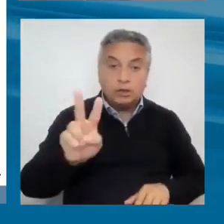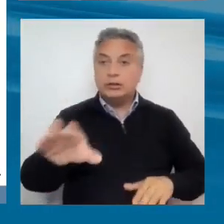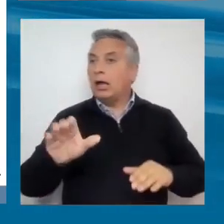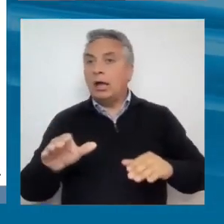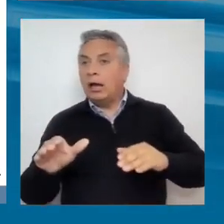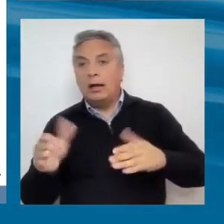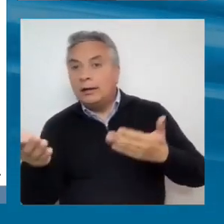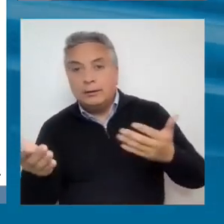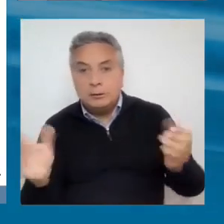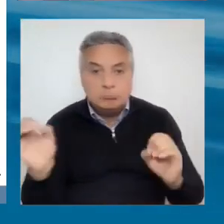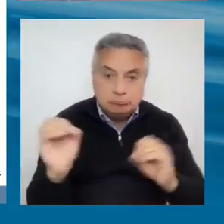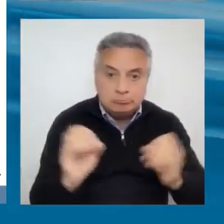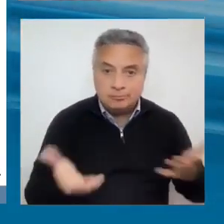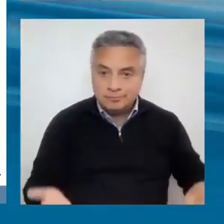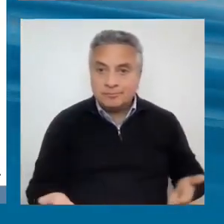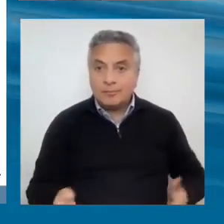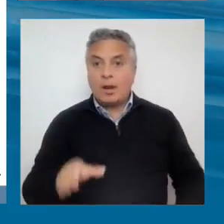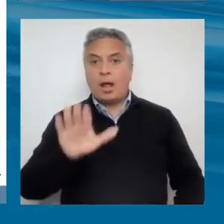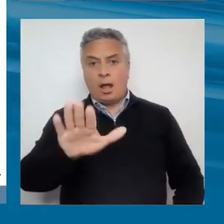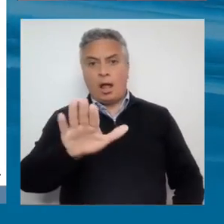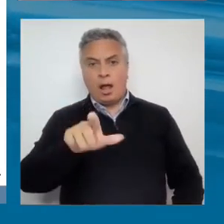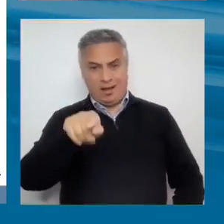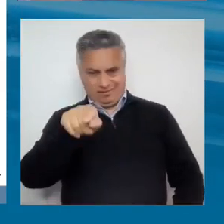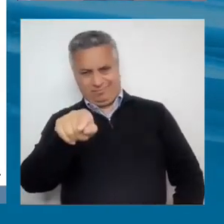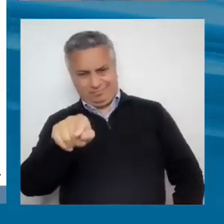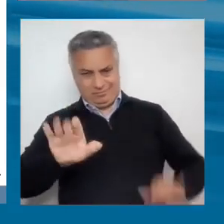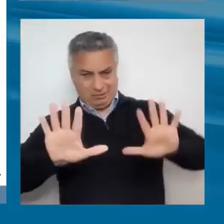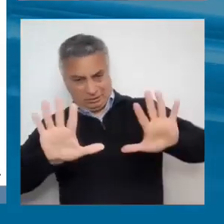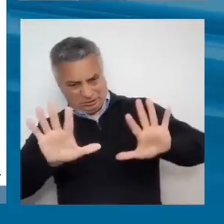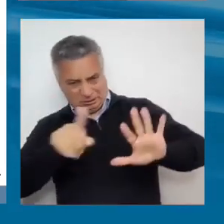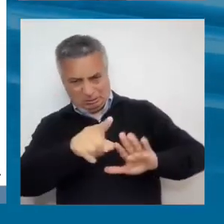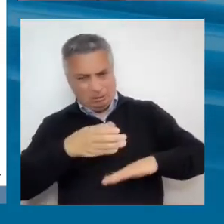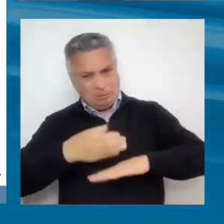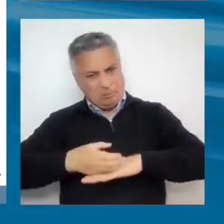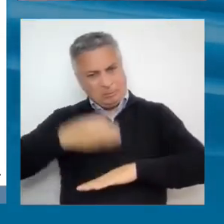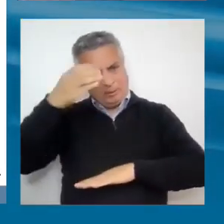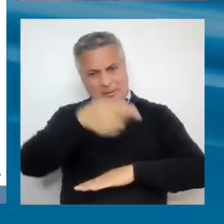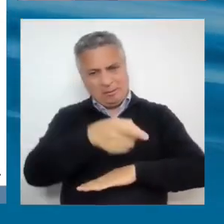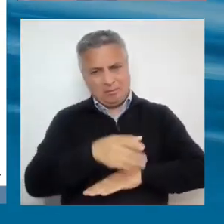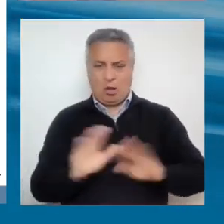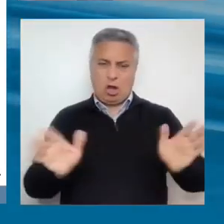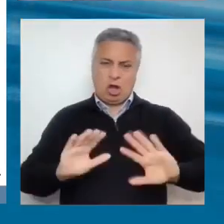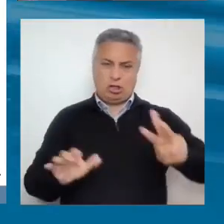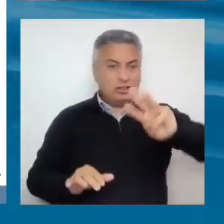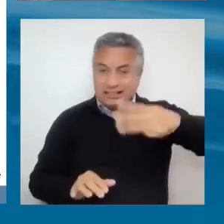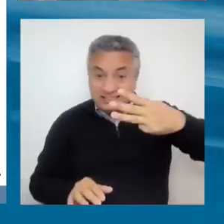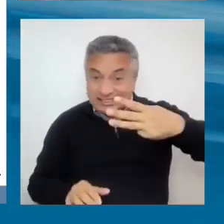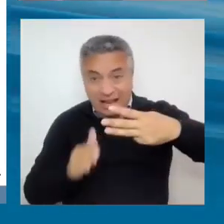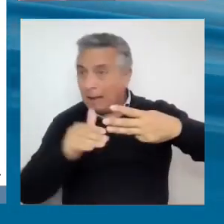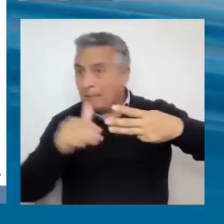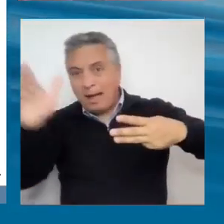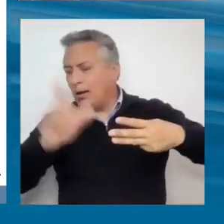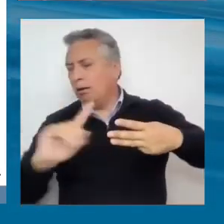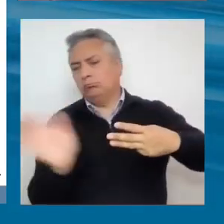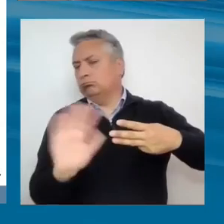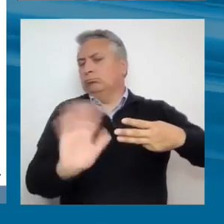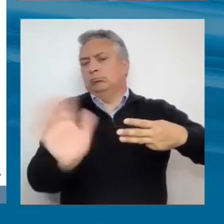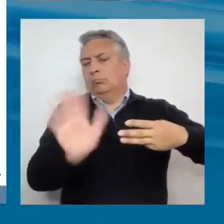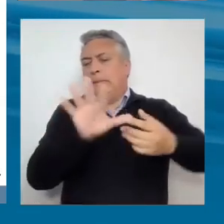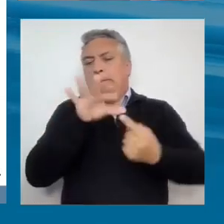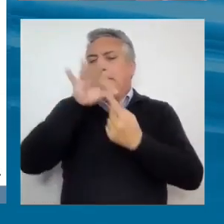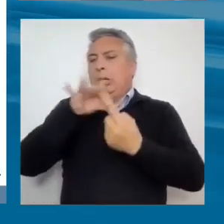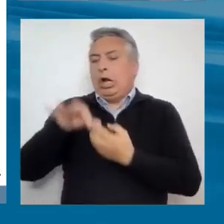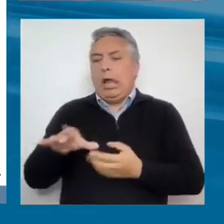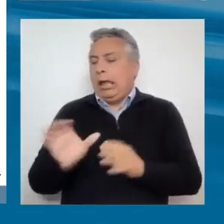ah, no, pero si esas son las prioridades de la CEPAL, no, pero si usted, ya más de tres cosas, no, ya entonces no hay prioridades. Pero yo